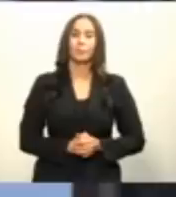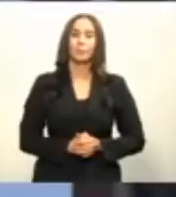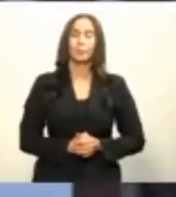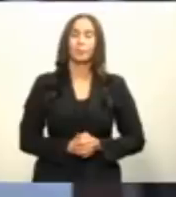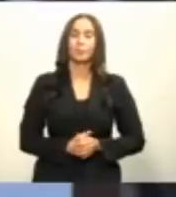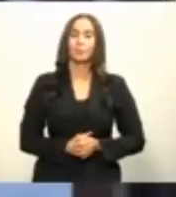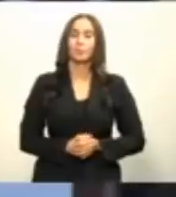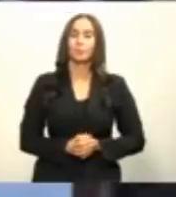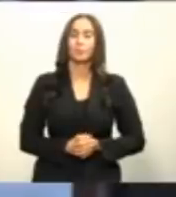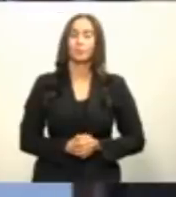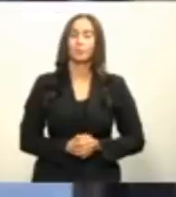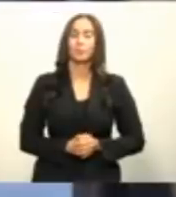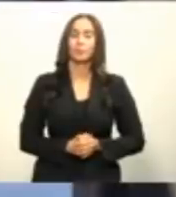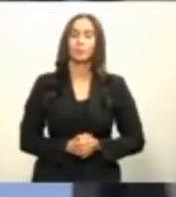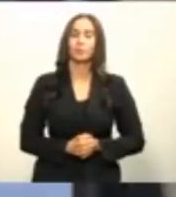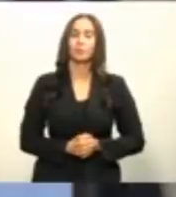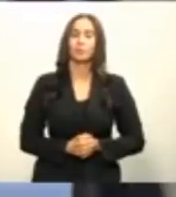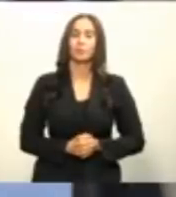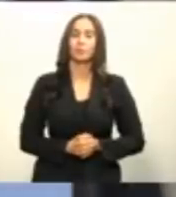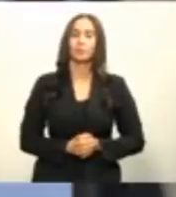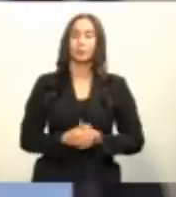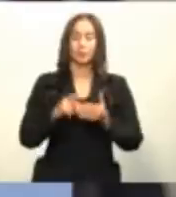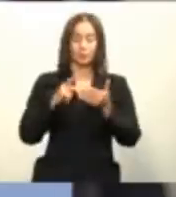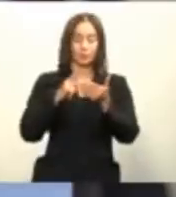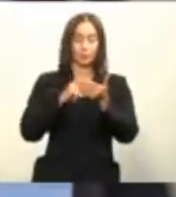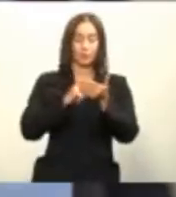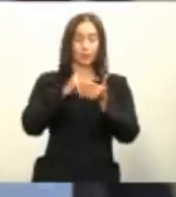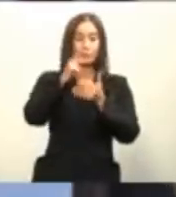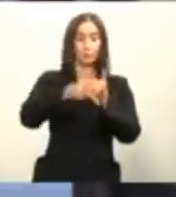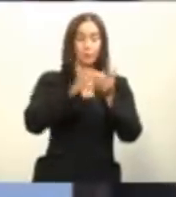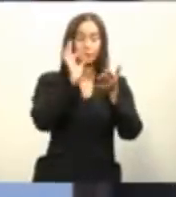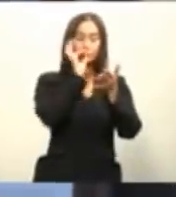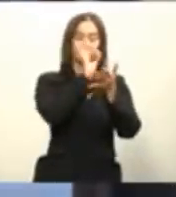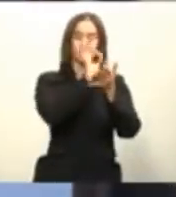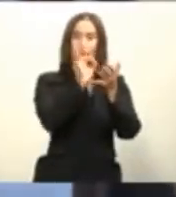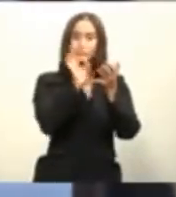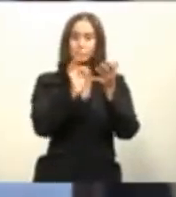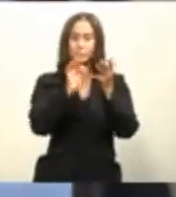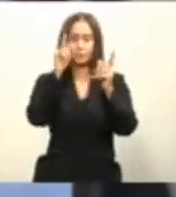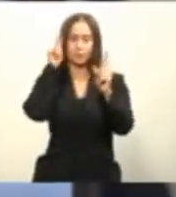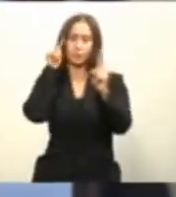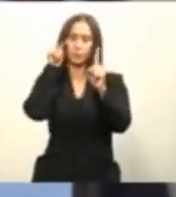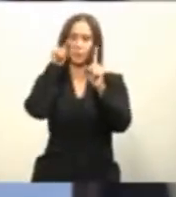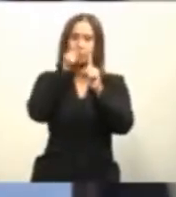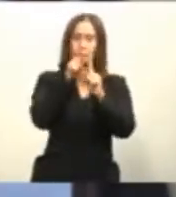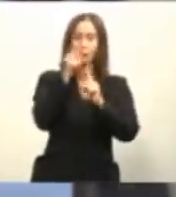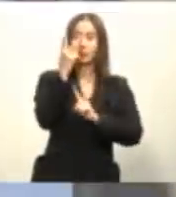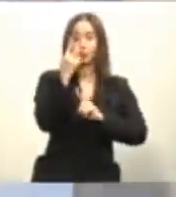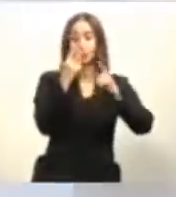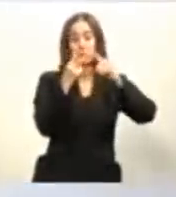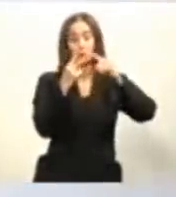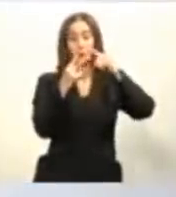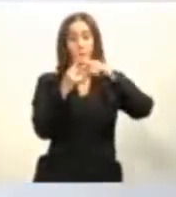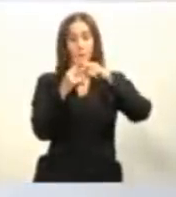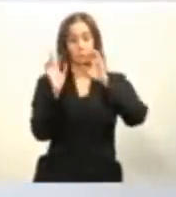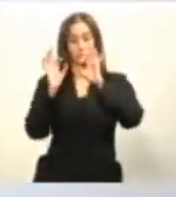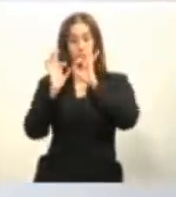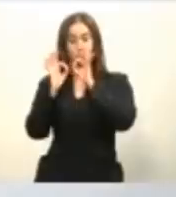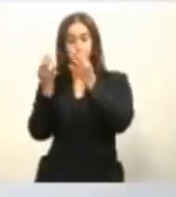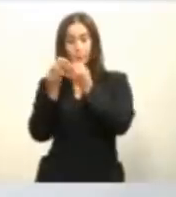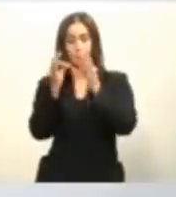el plan se estructuró en base a una bancarización y a dos tipos de subsidios focalizados en la familia